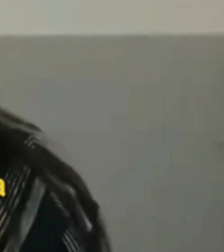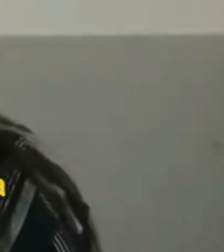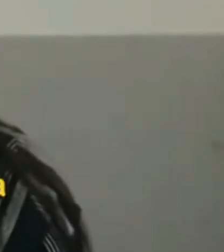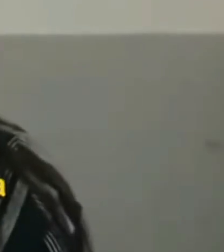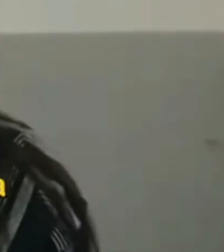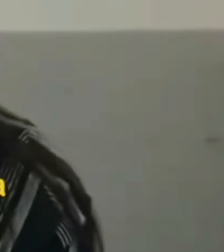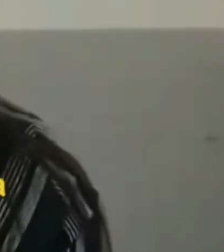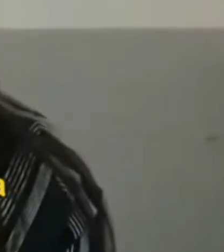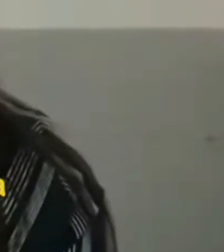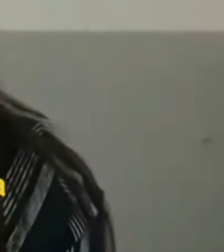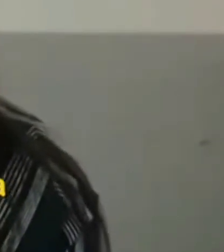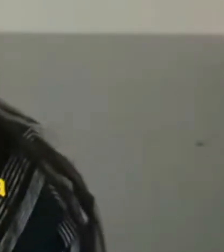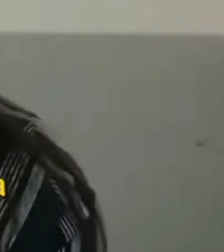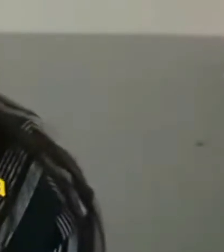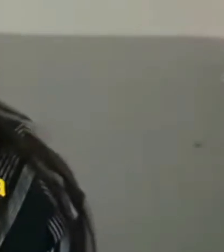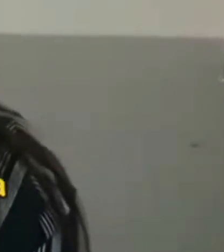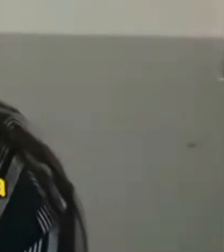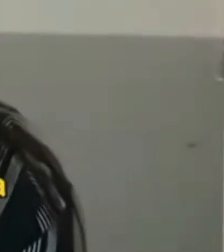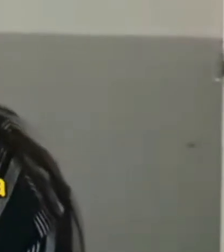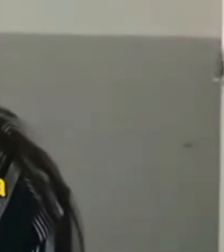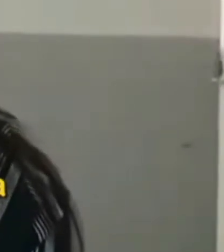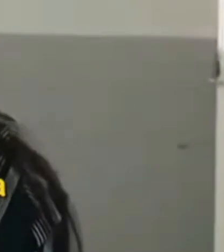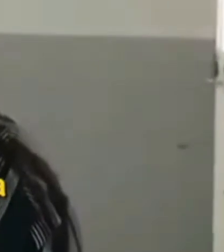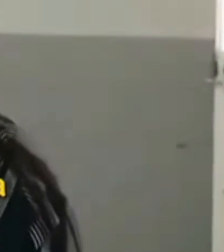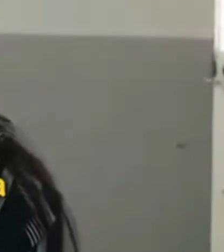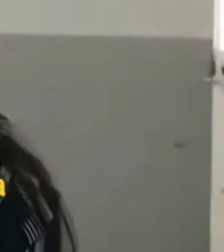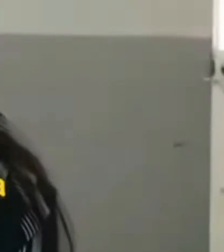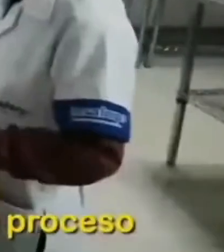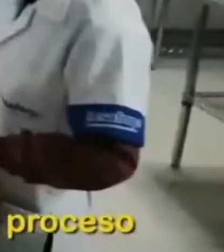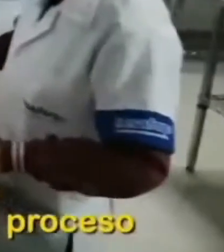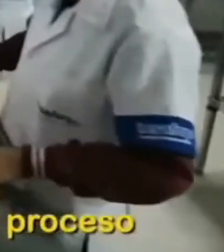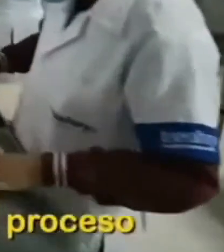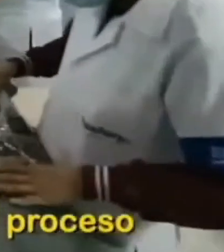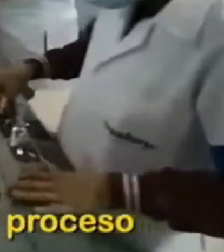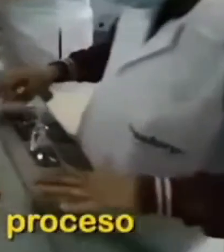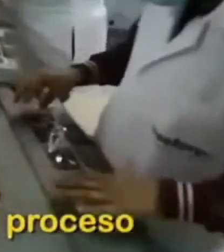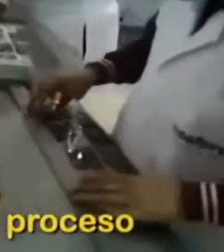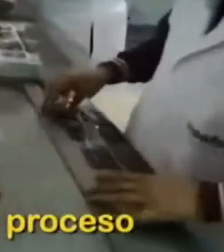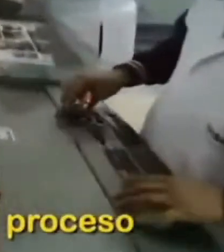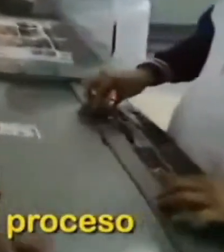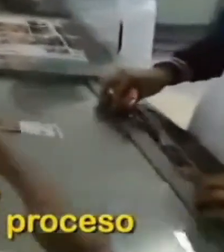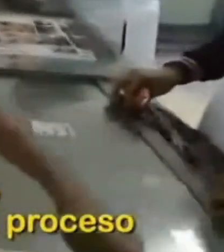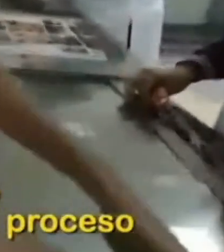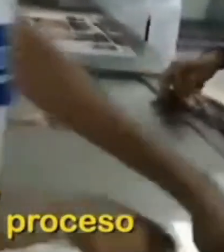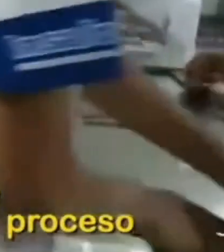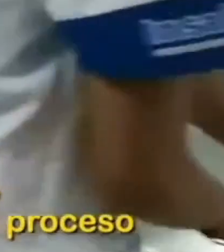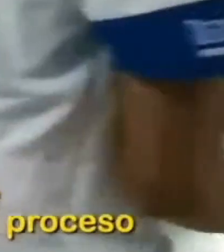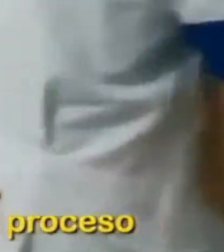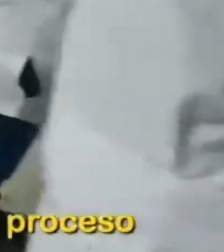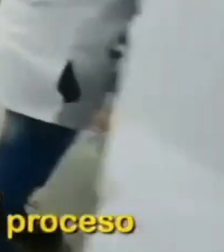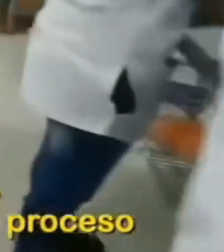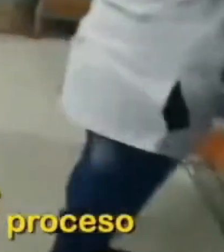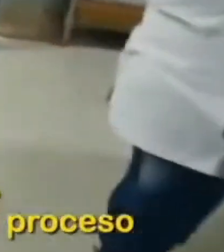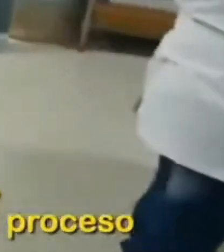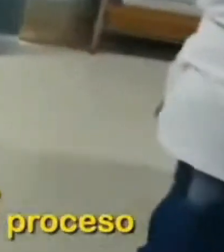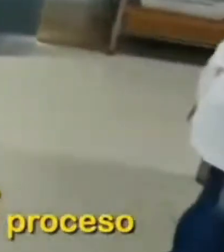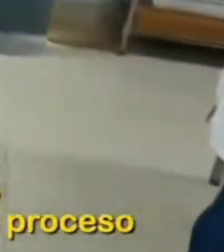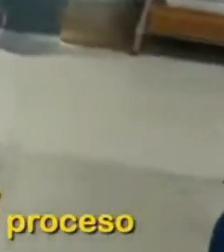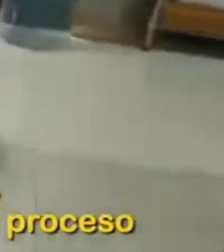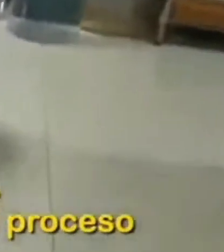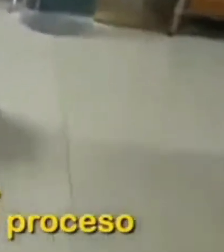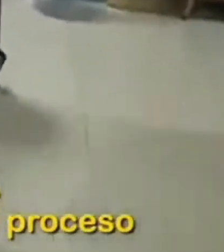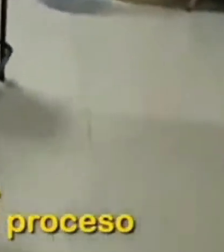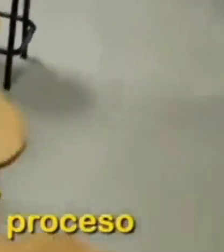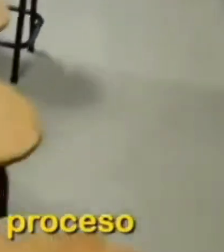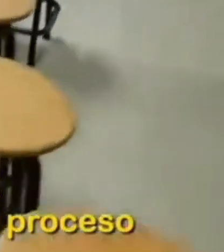Yo me di cuenta del programa por medio de internet y llegué acá, me entrevistaron, quedé y me